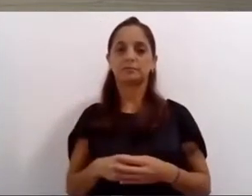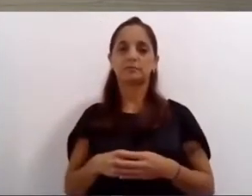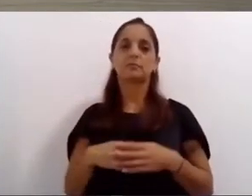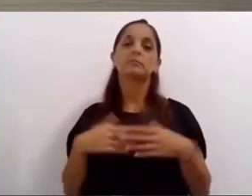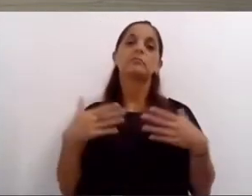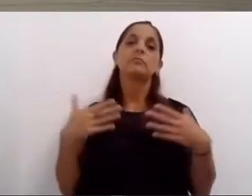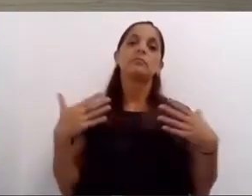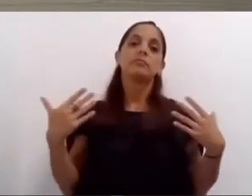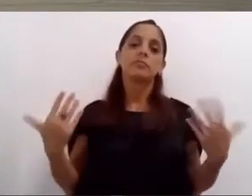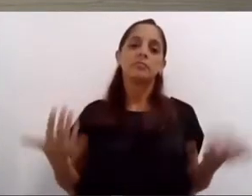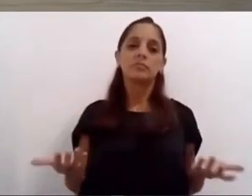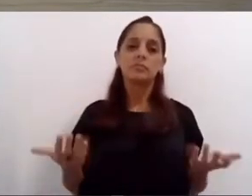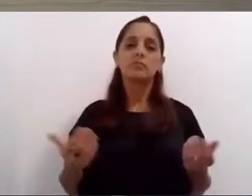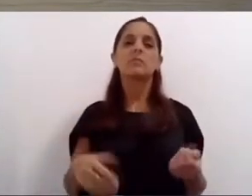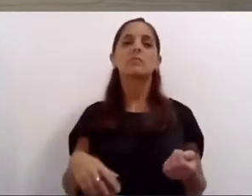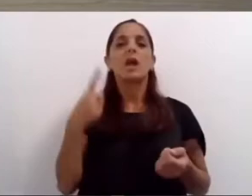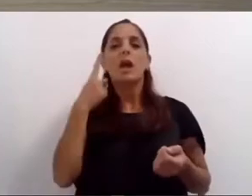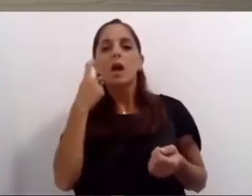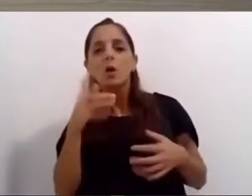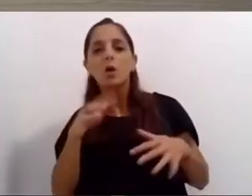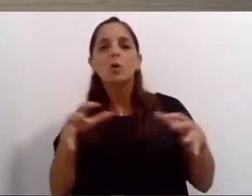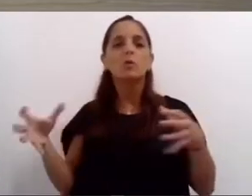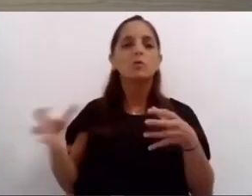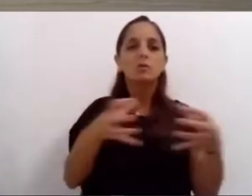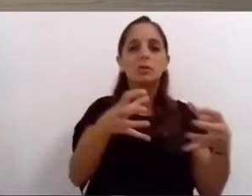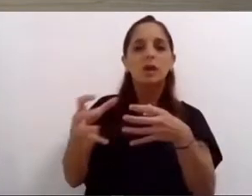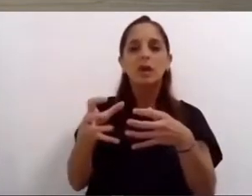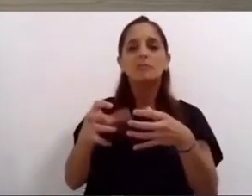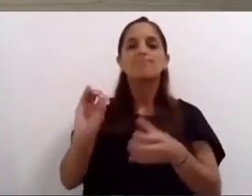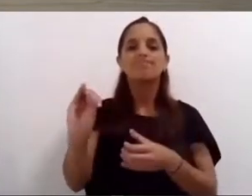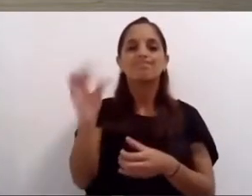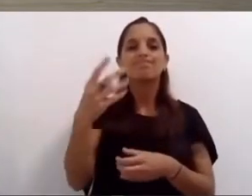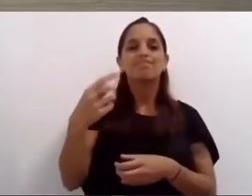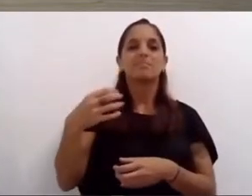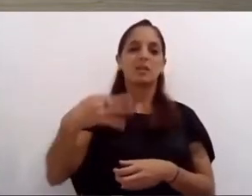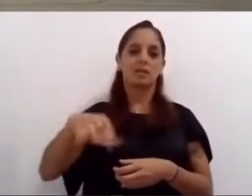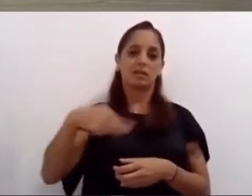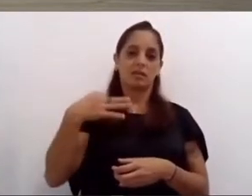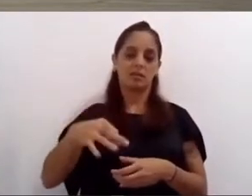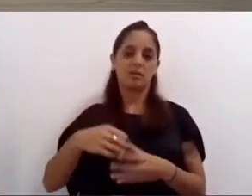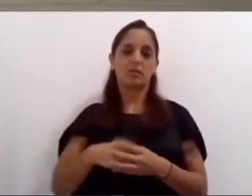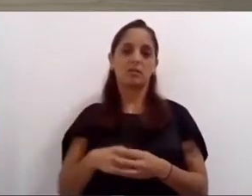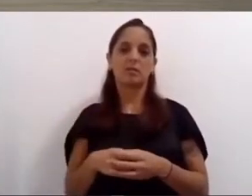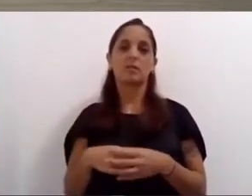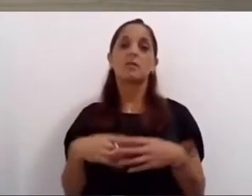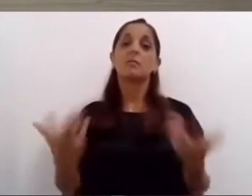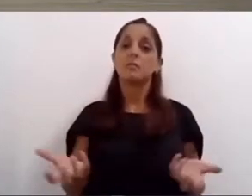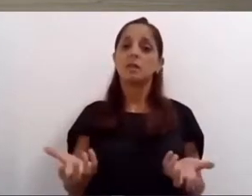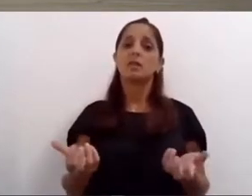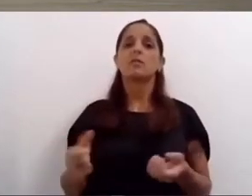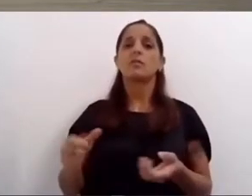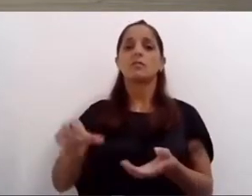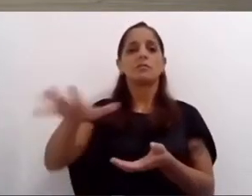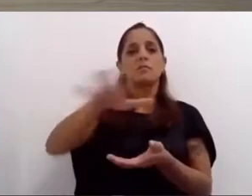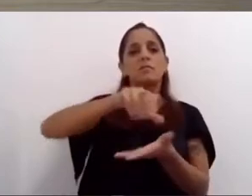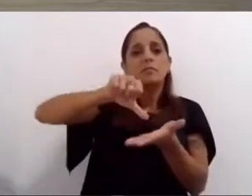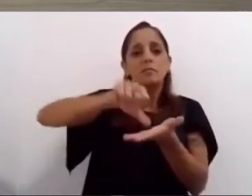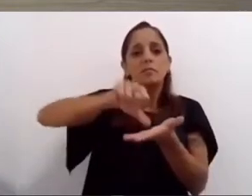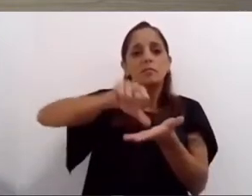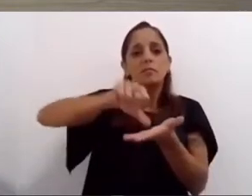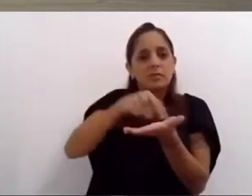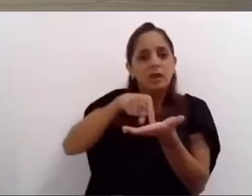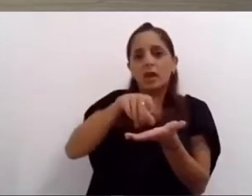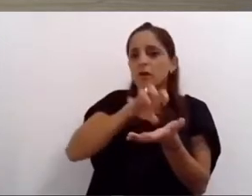que tener mejores cuerpos de control personal bien equipado y un funcionamiento descentralizado en cada uno de los distritos